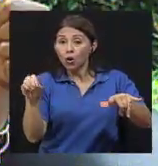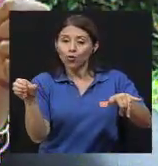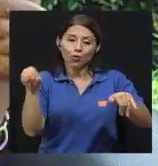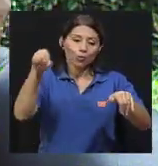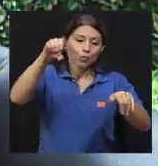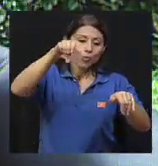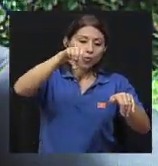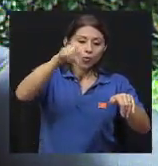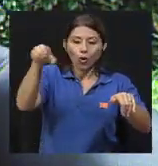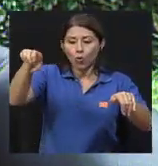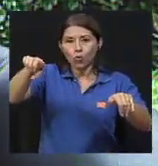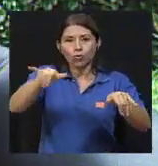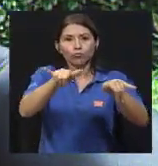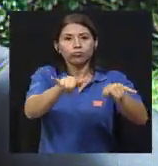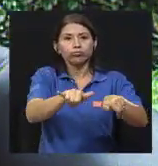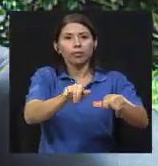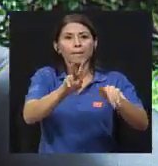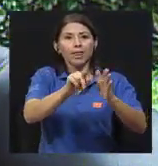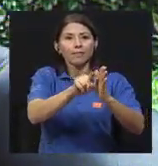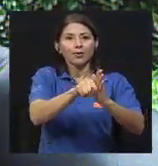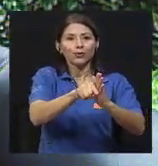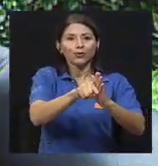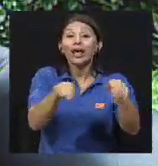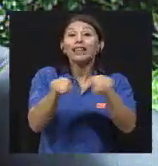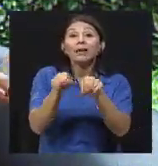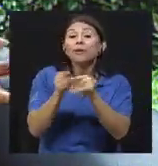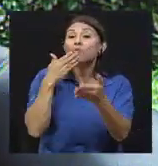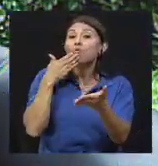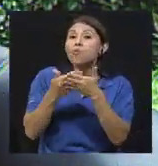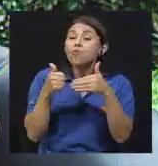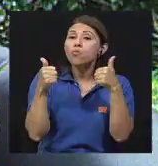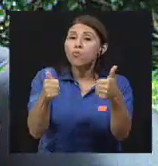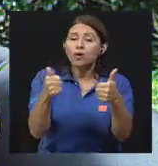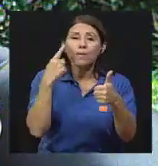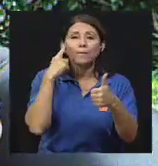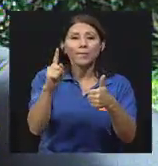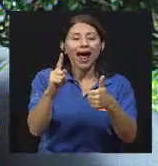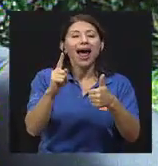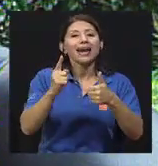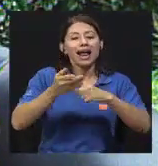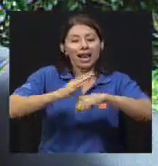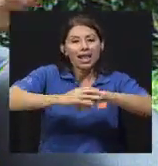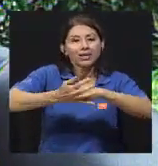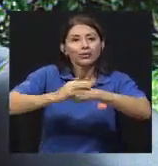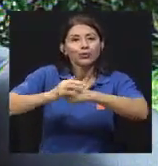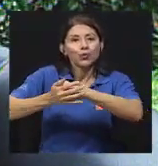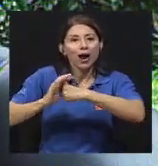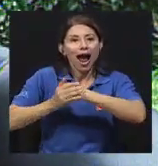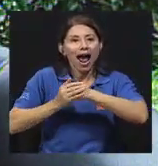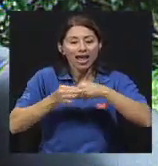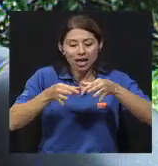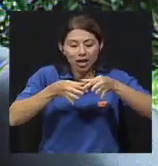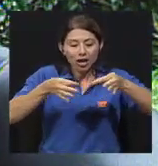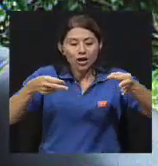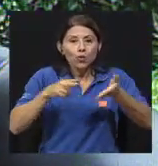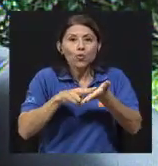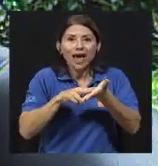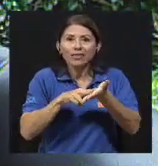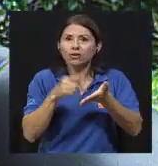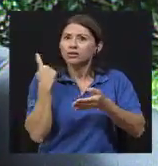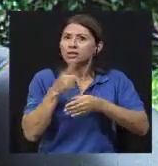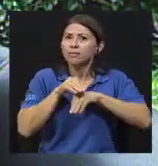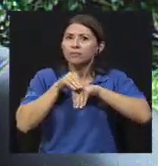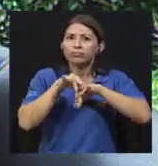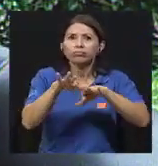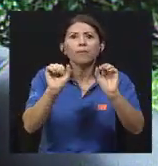culantro y lechuga, que son dos vegetales sumamente involucrados en la transmisión de enfermedades de